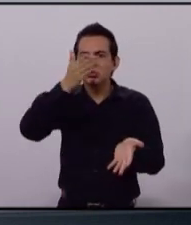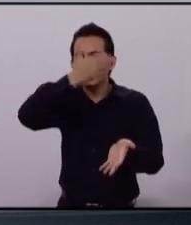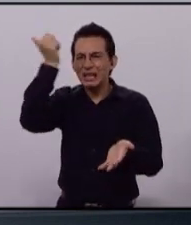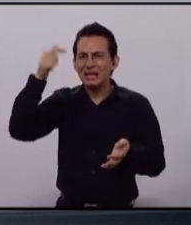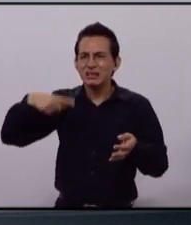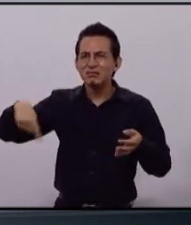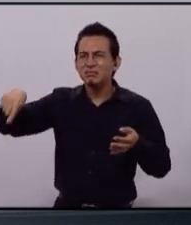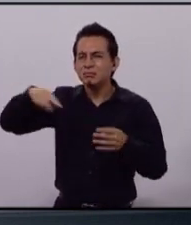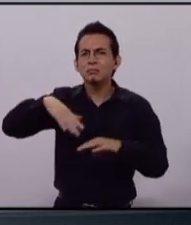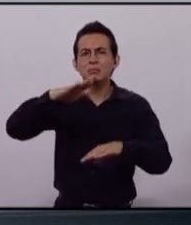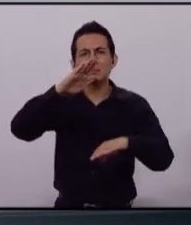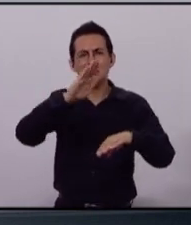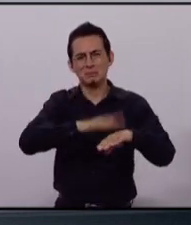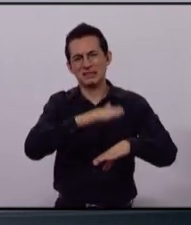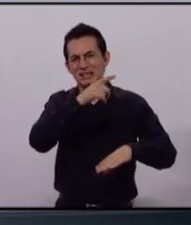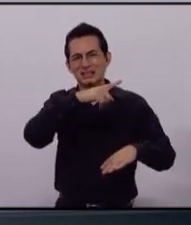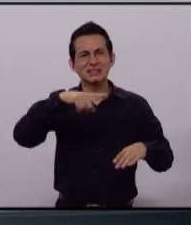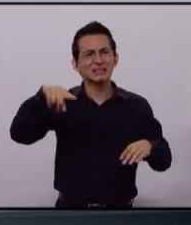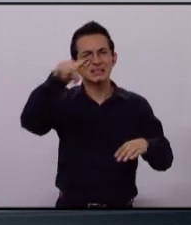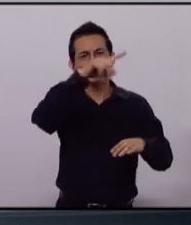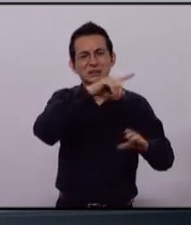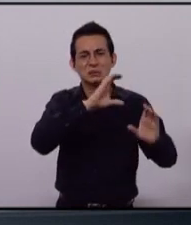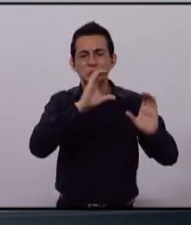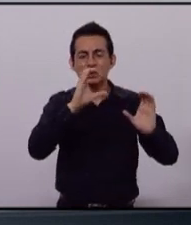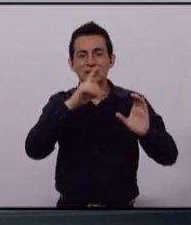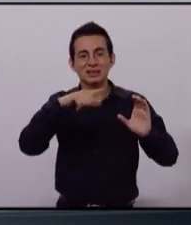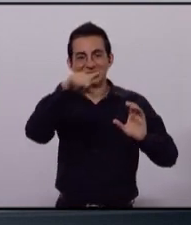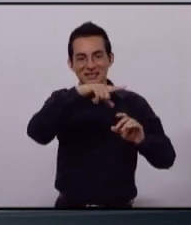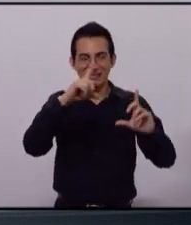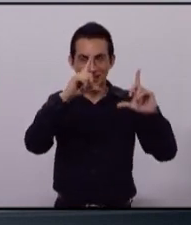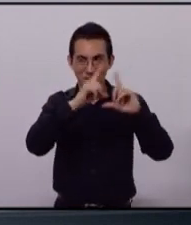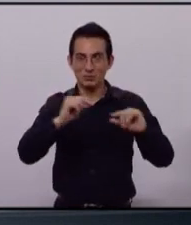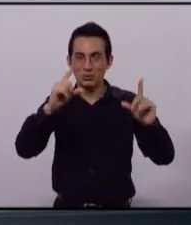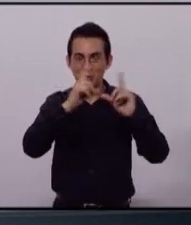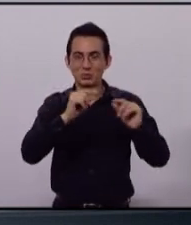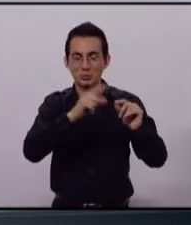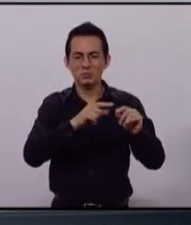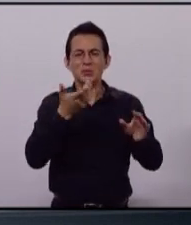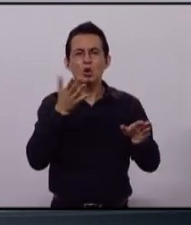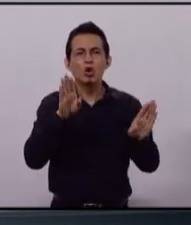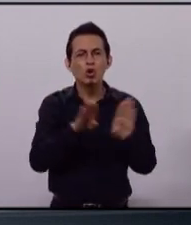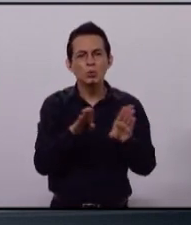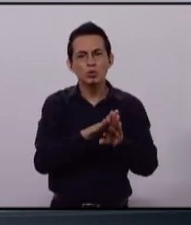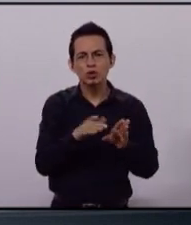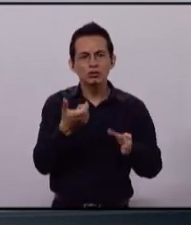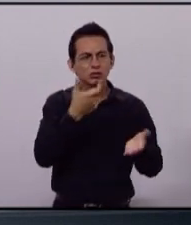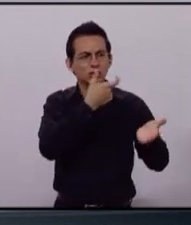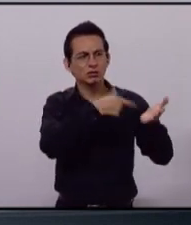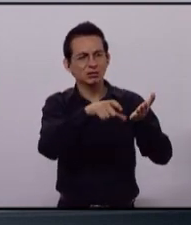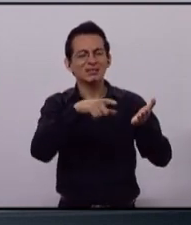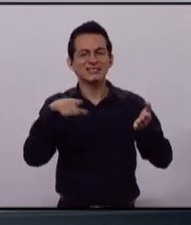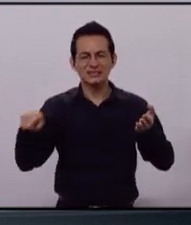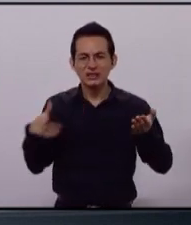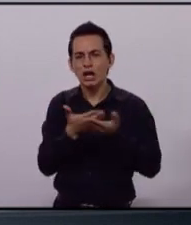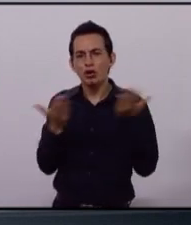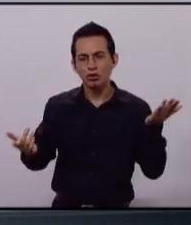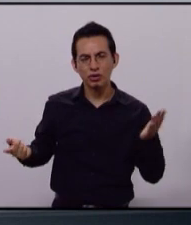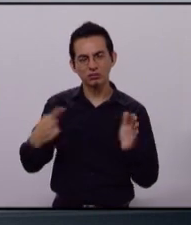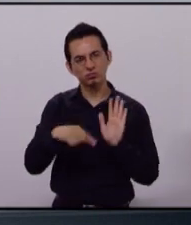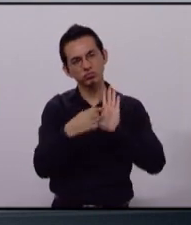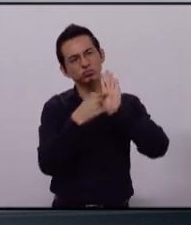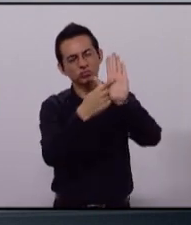zonas ambientales de mayor fragilidad de Zapopan, que además no transparentaron en su